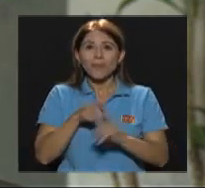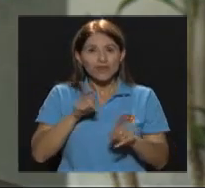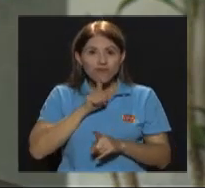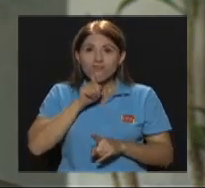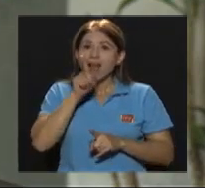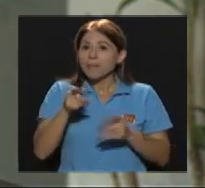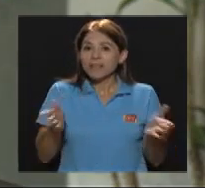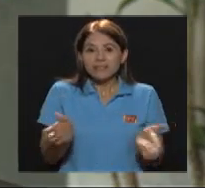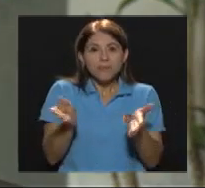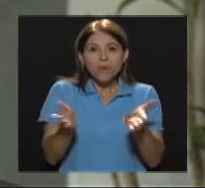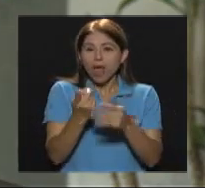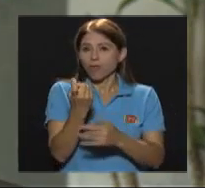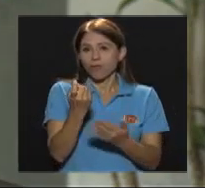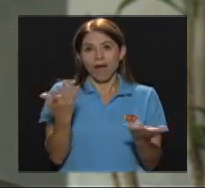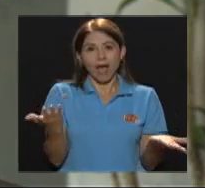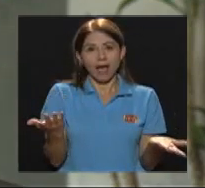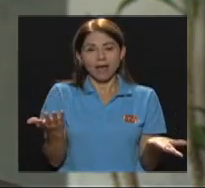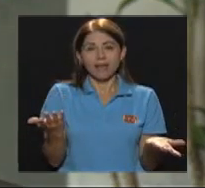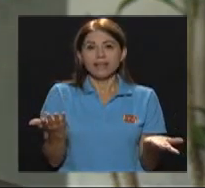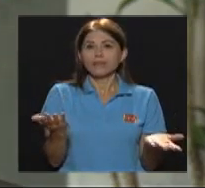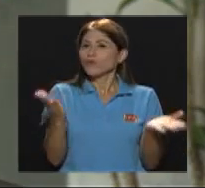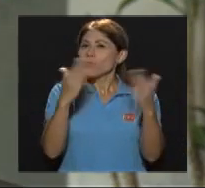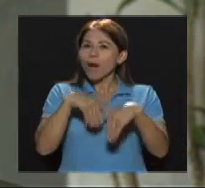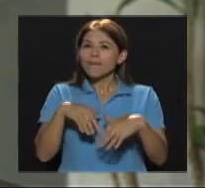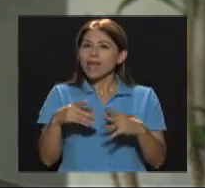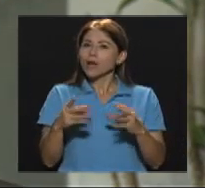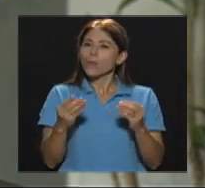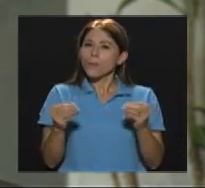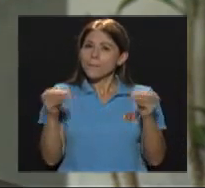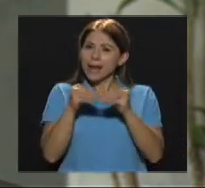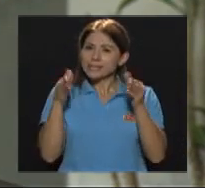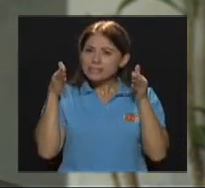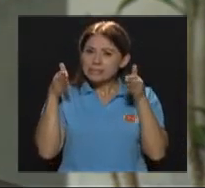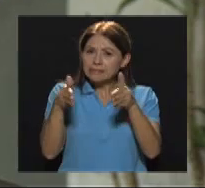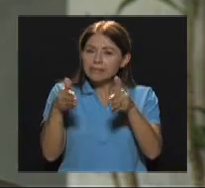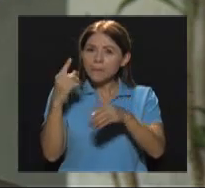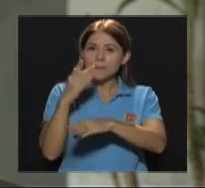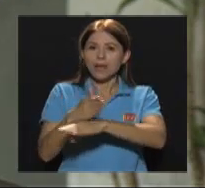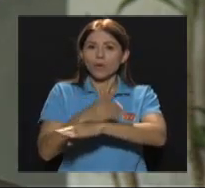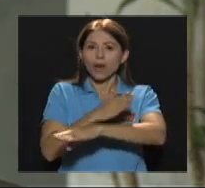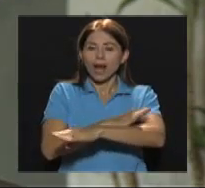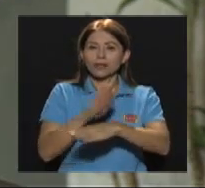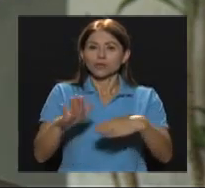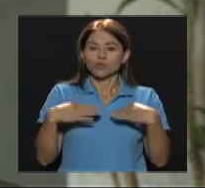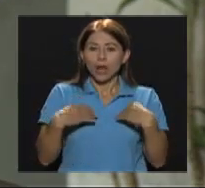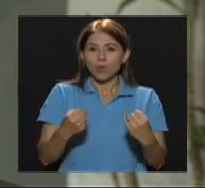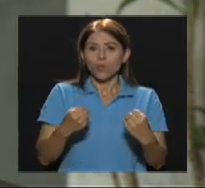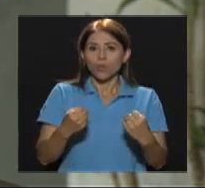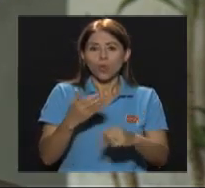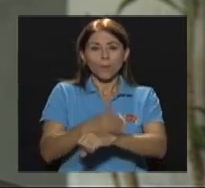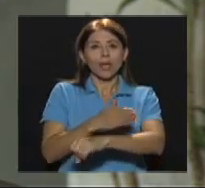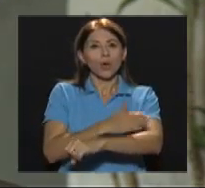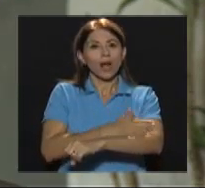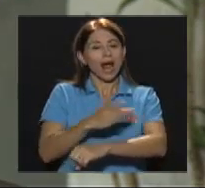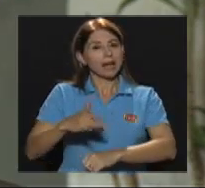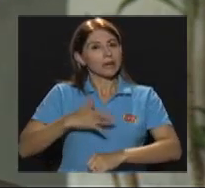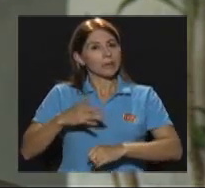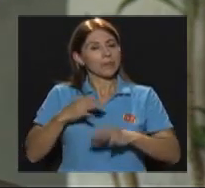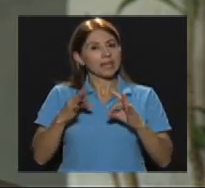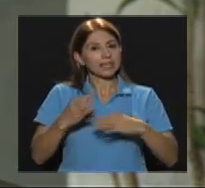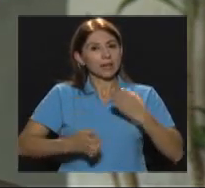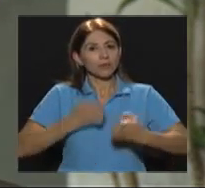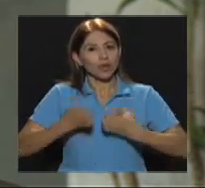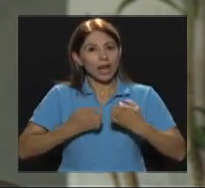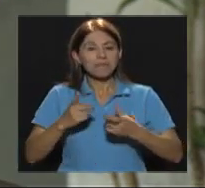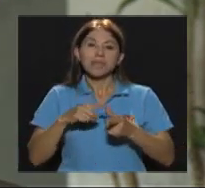no estaban siendo estimulados Ni había como mucha proyección para mejorar su salud o su bienestar emocional Entonces